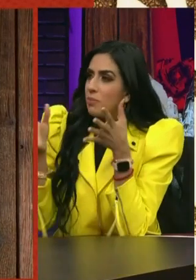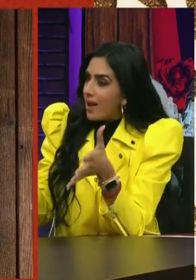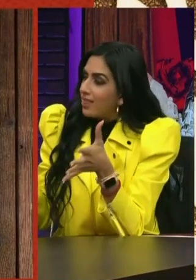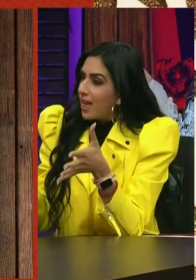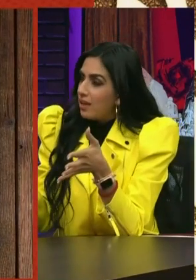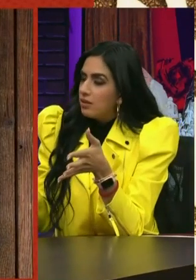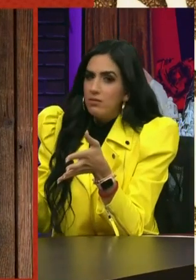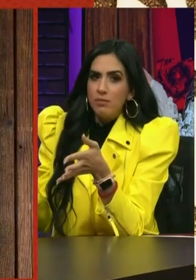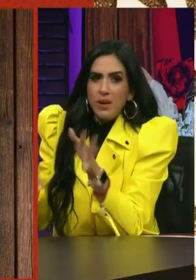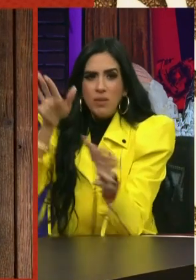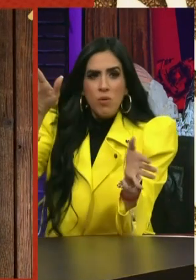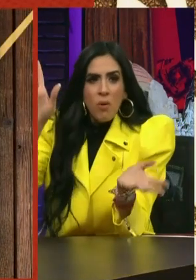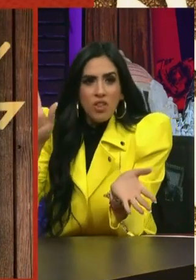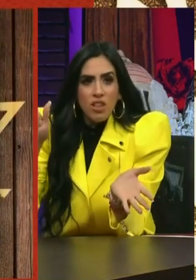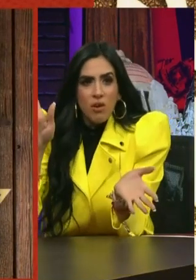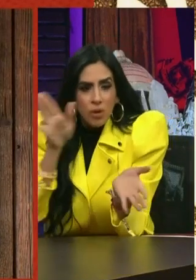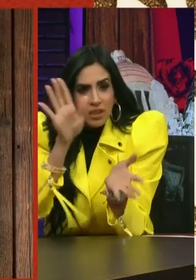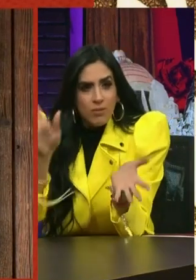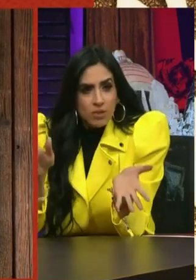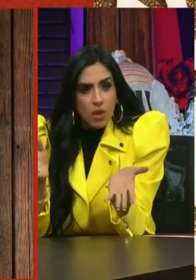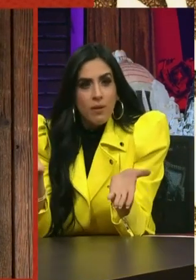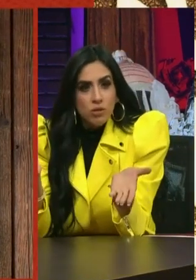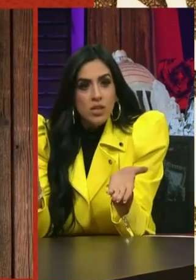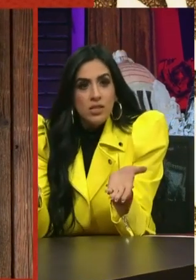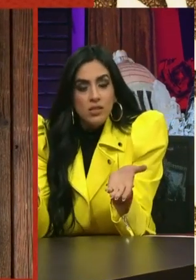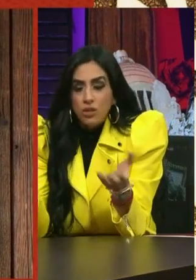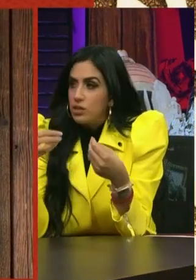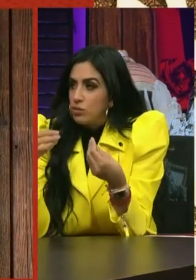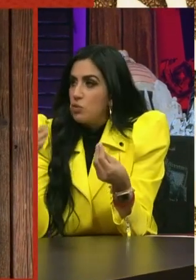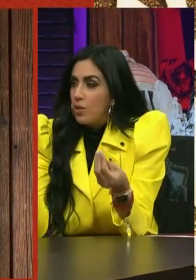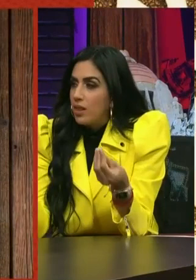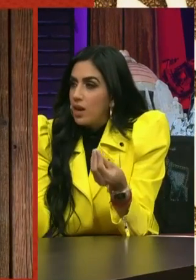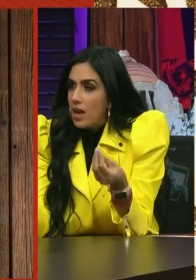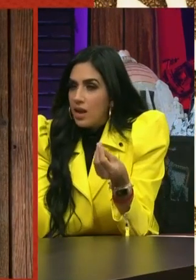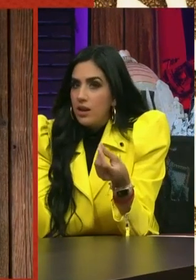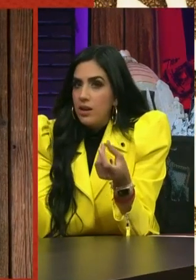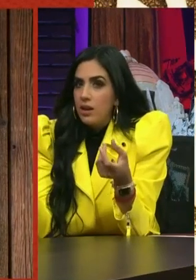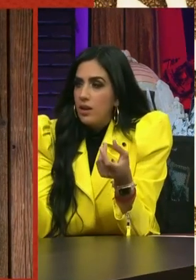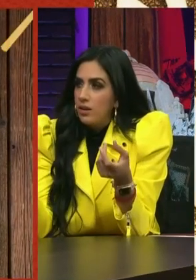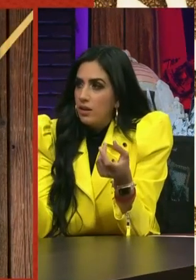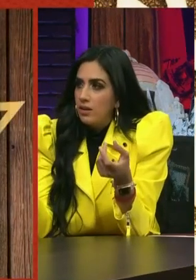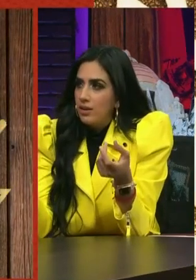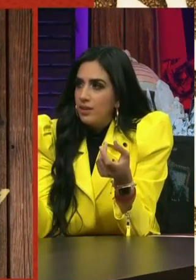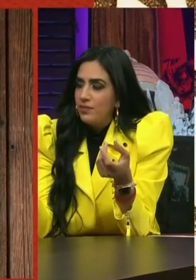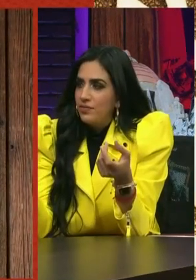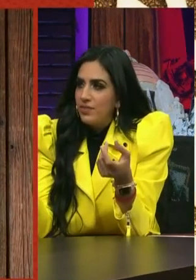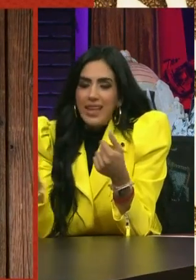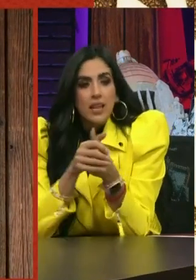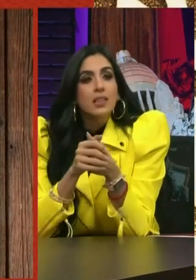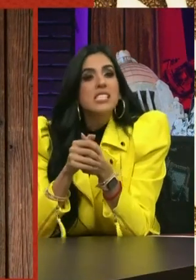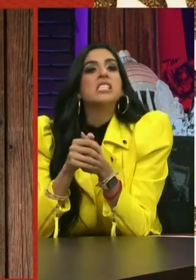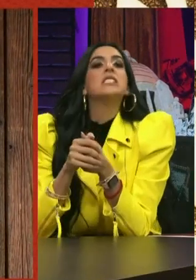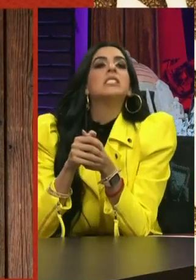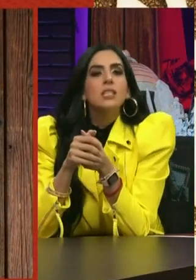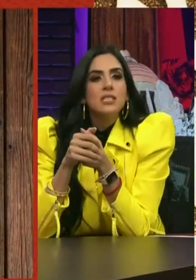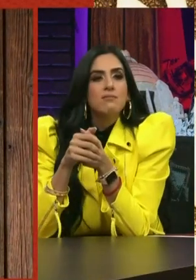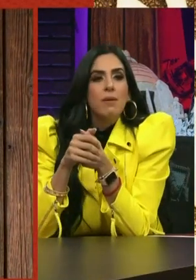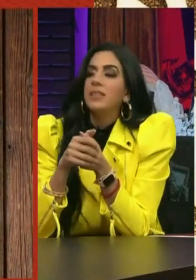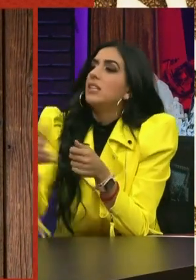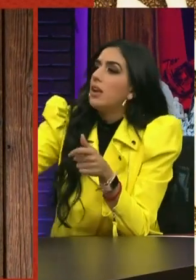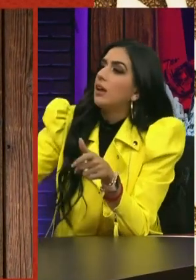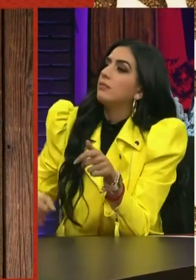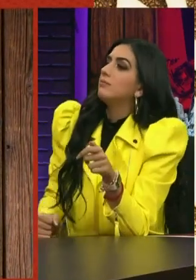que aquí estamos en verde. Verde muy podrido, ¿eh? Porque tenemos todavía muchas restricciones, no es un verde real. Vamos aclarando. mi queridísima Claudia Sheinbaum.